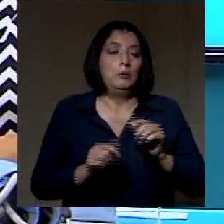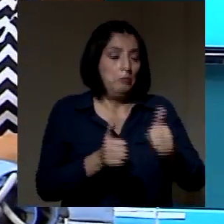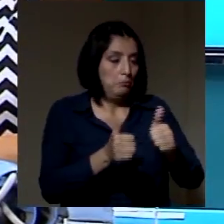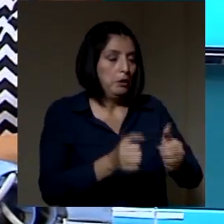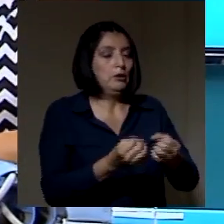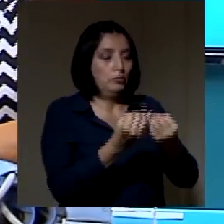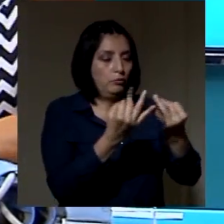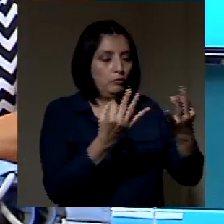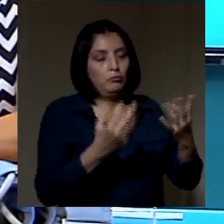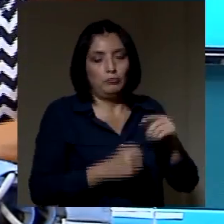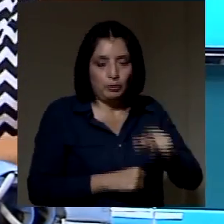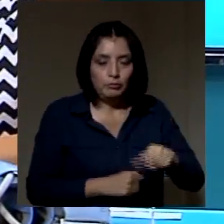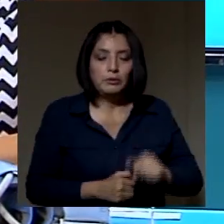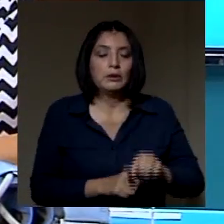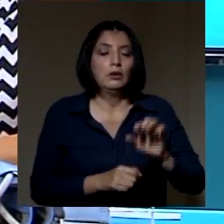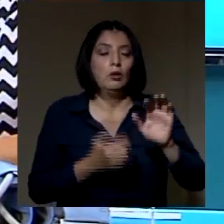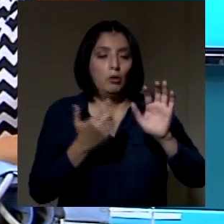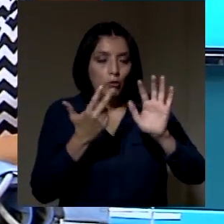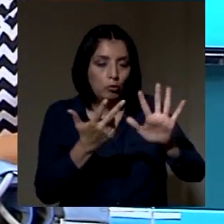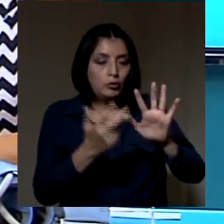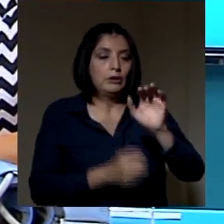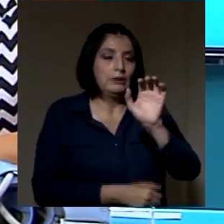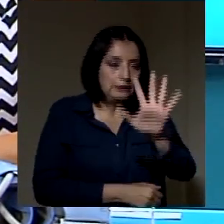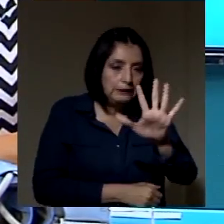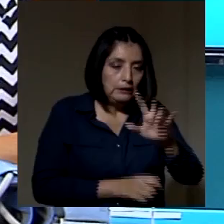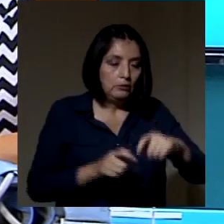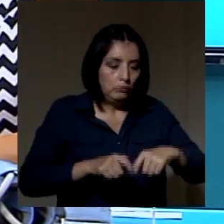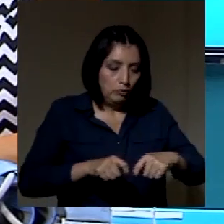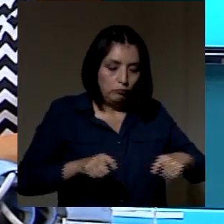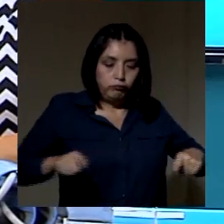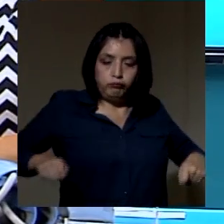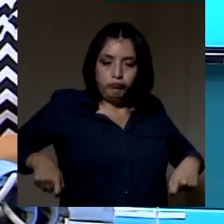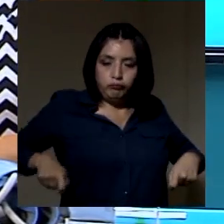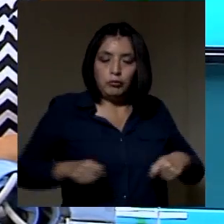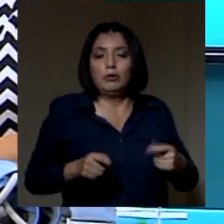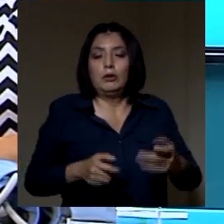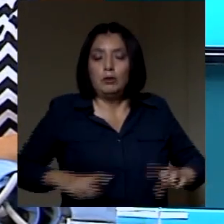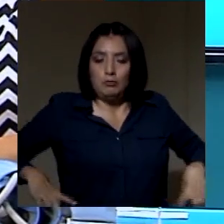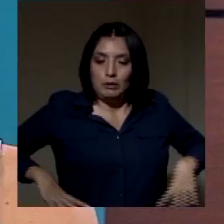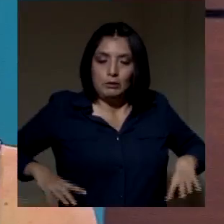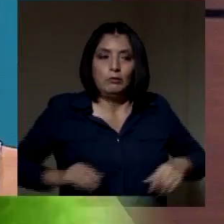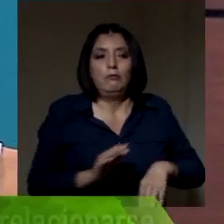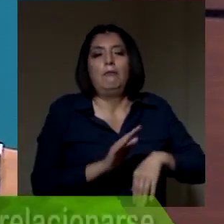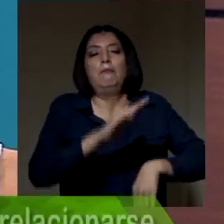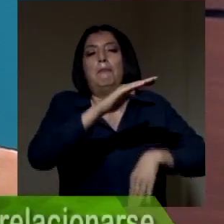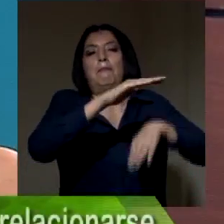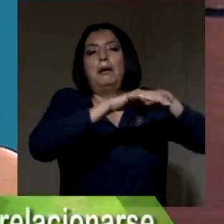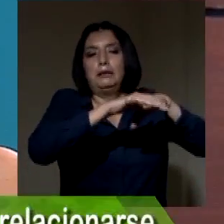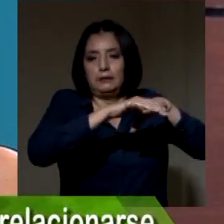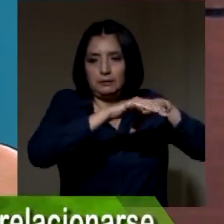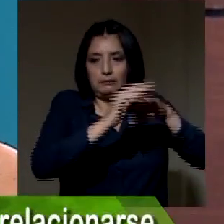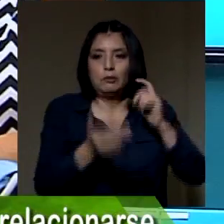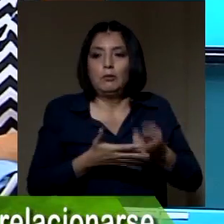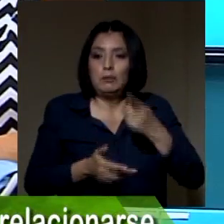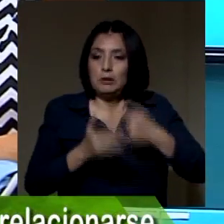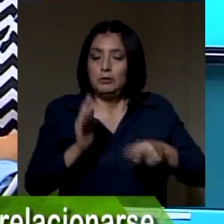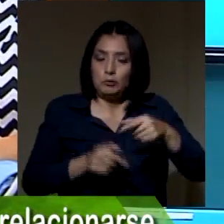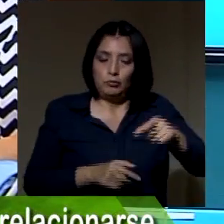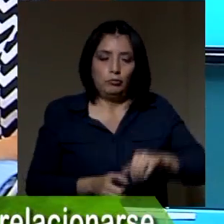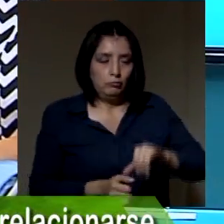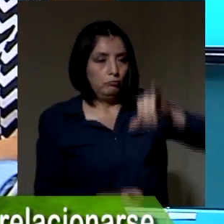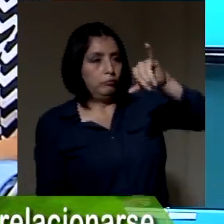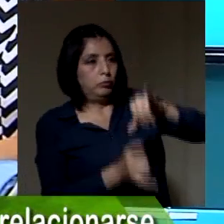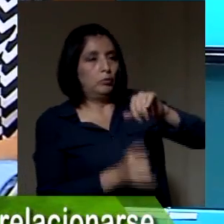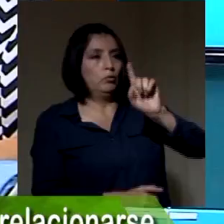Buen alumno de matemáticas. 85 centímetros como máximo. Ah, máximo. Porque si usted tiene metro